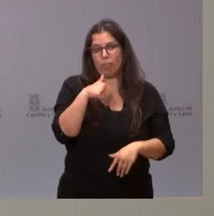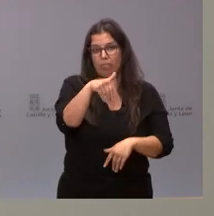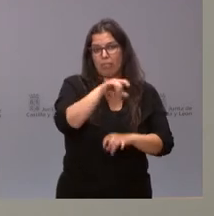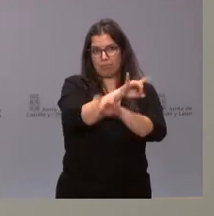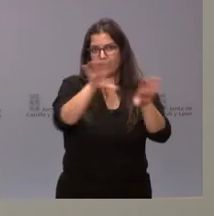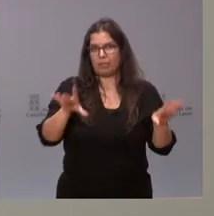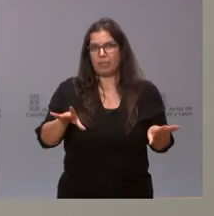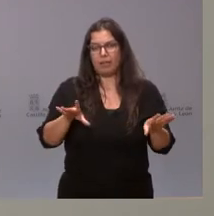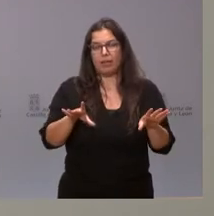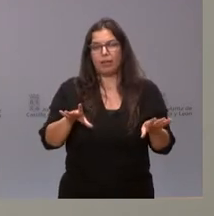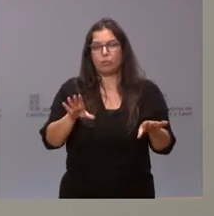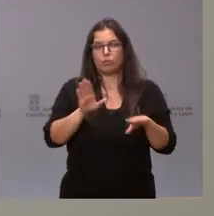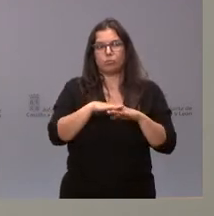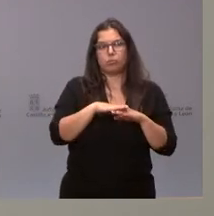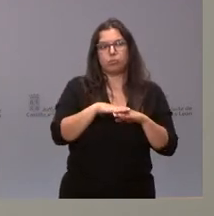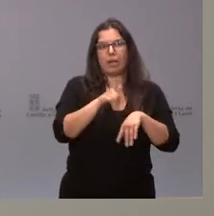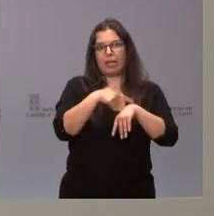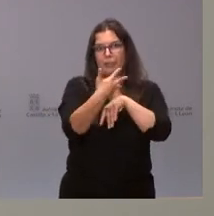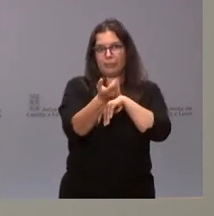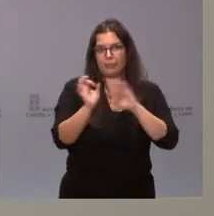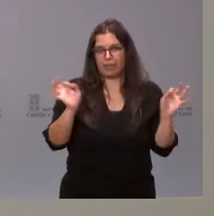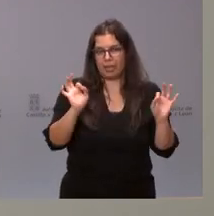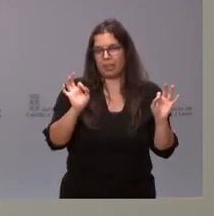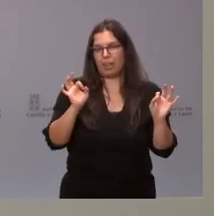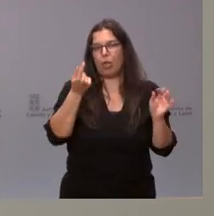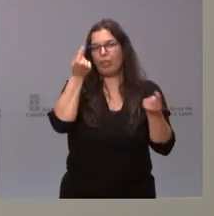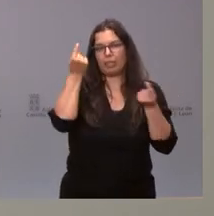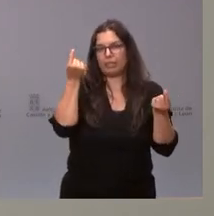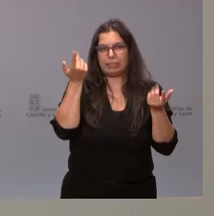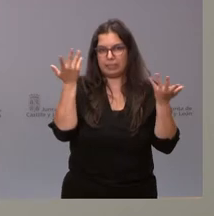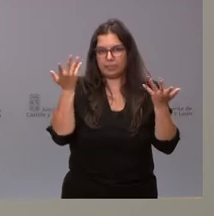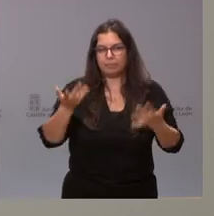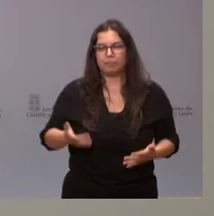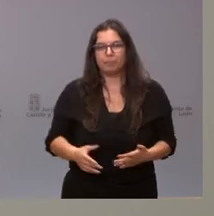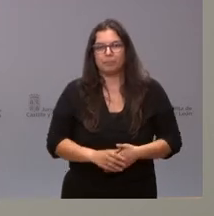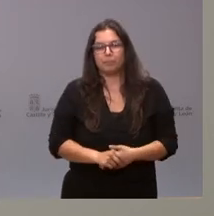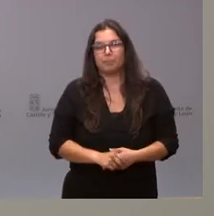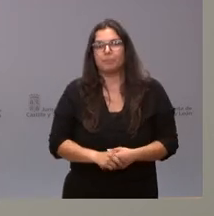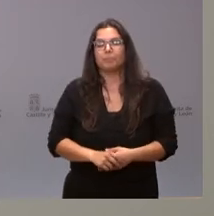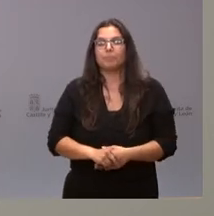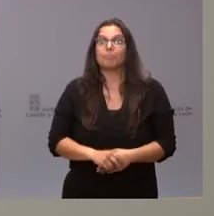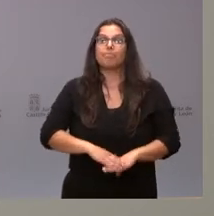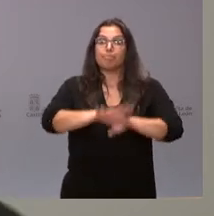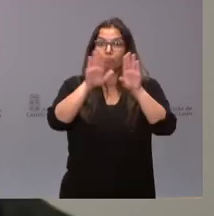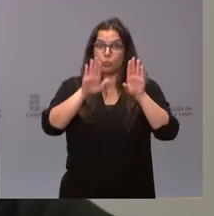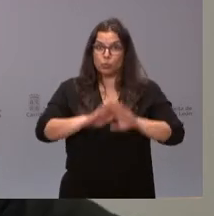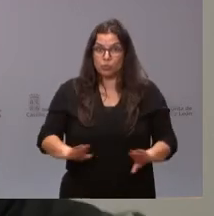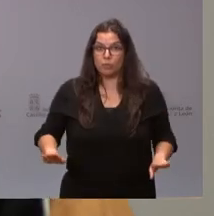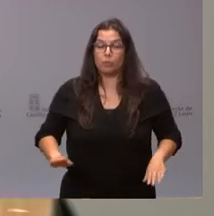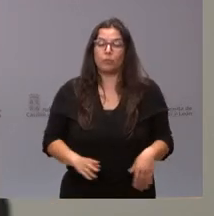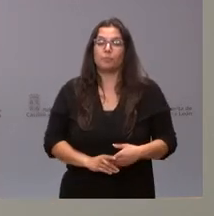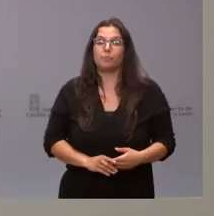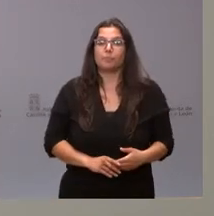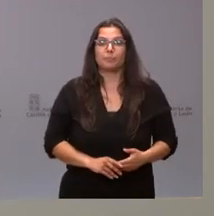carácter inmediato para no entretenerles y relatarles con más detalle. Y, por último, un